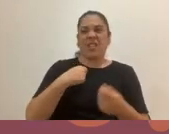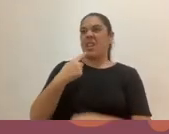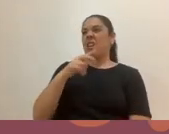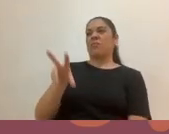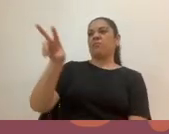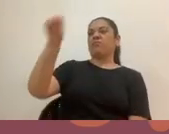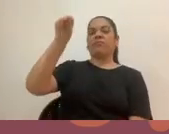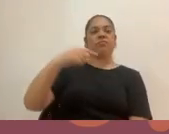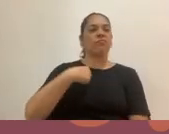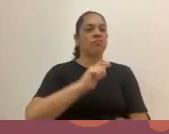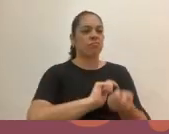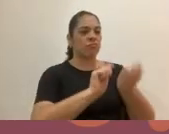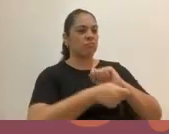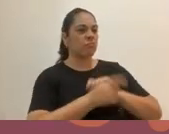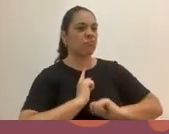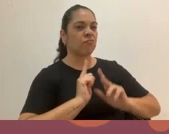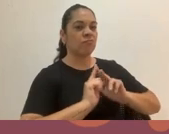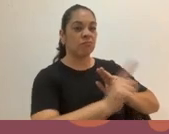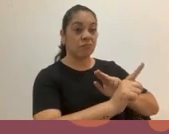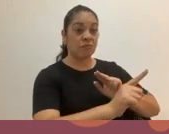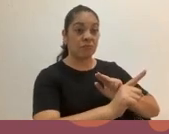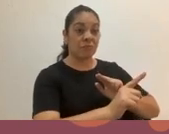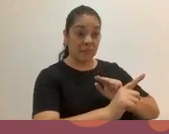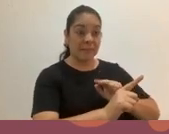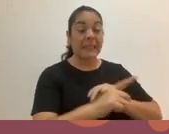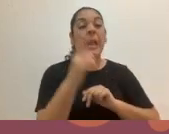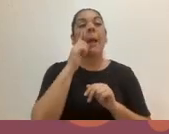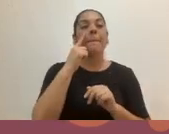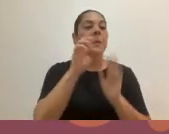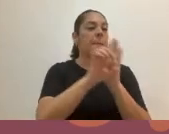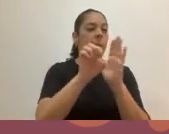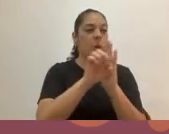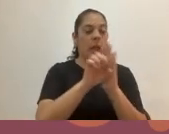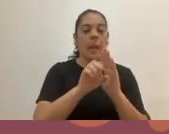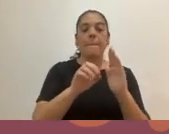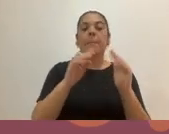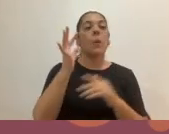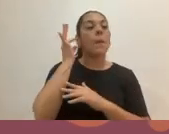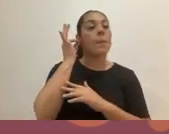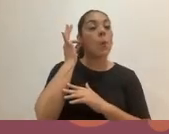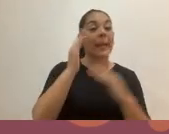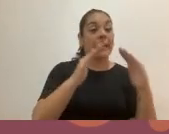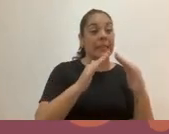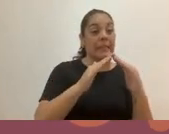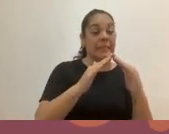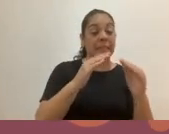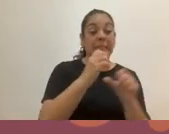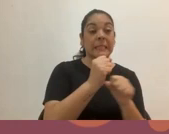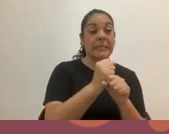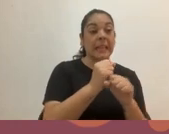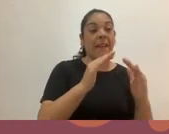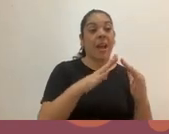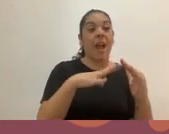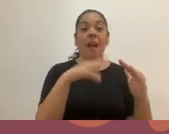en una familia donde la mujer es la que trabaja fuera de la casa. Y resulta que se organizaron